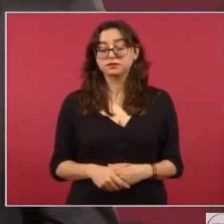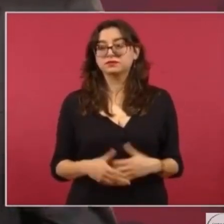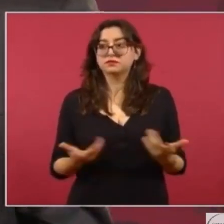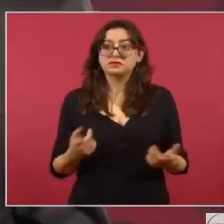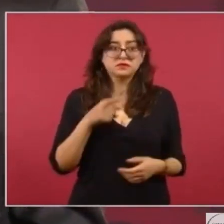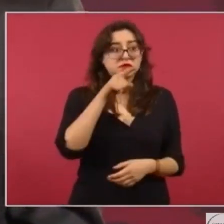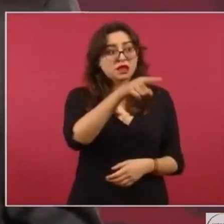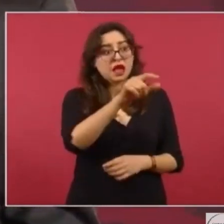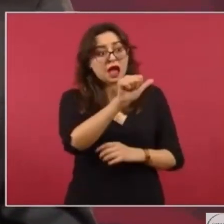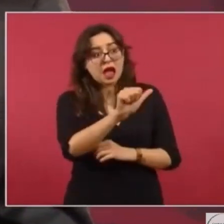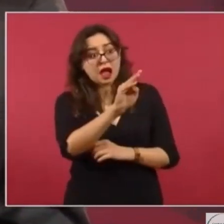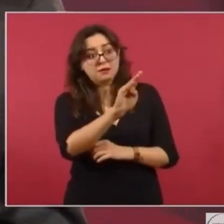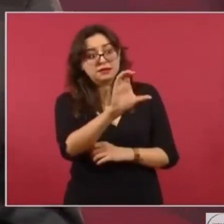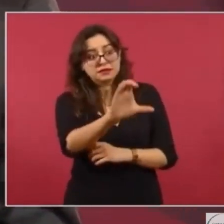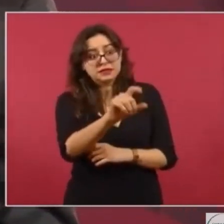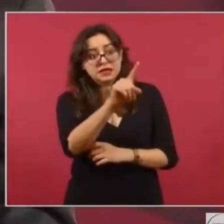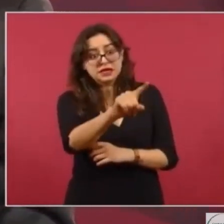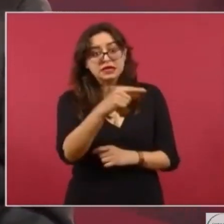guardería ABC?